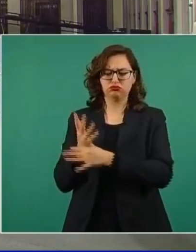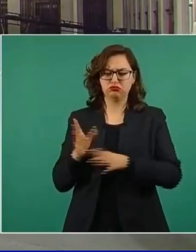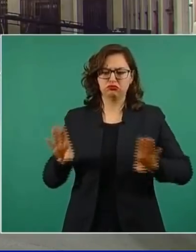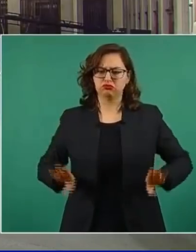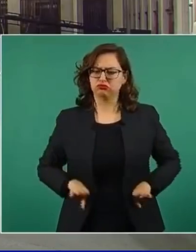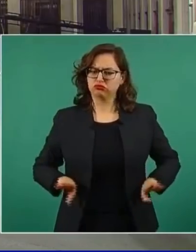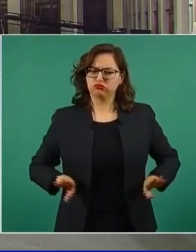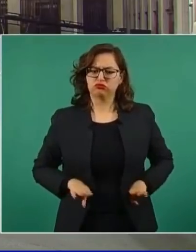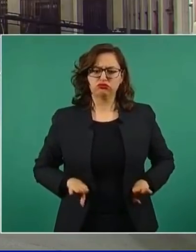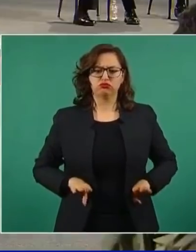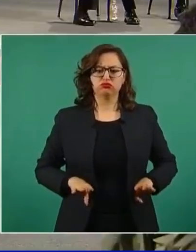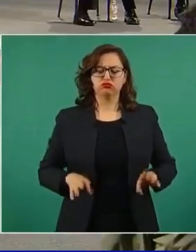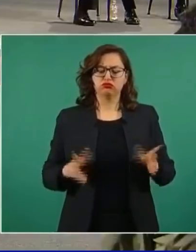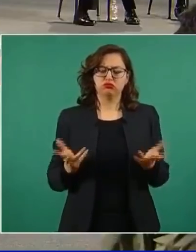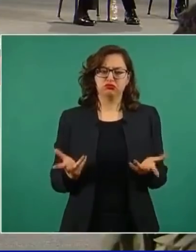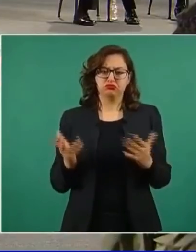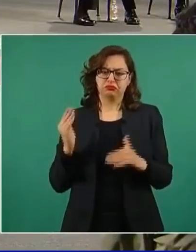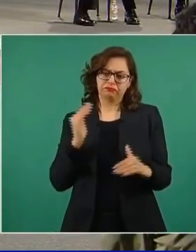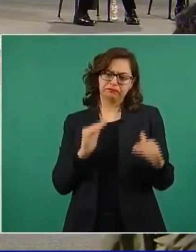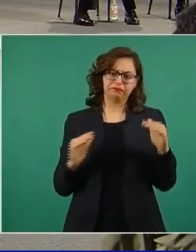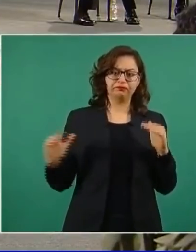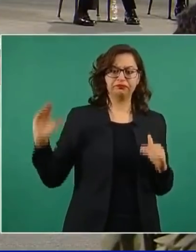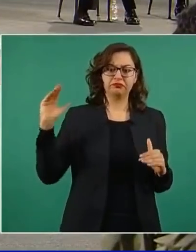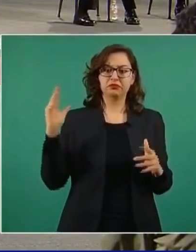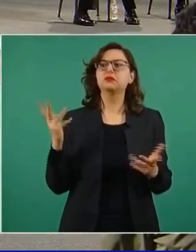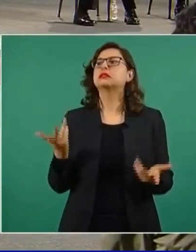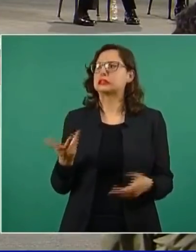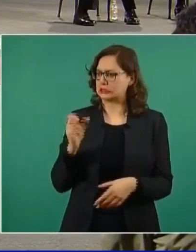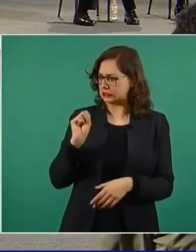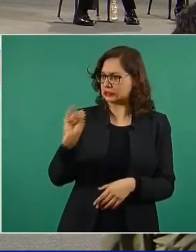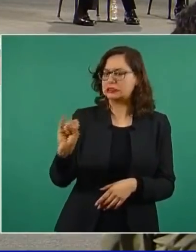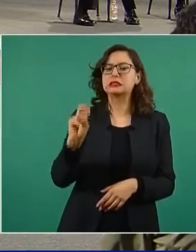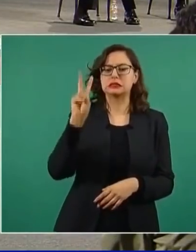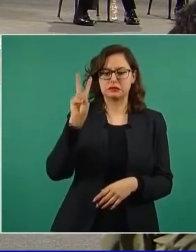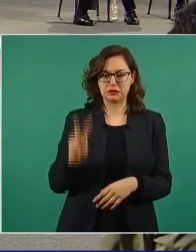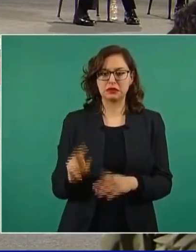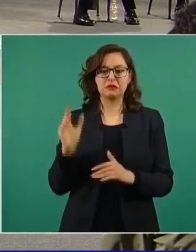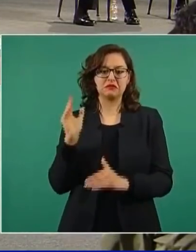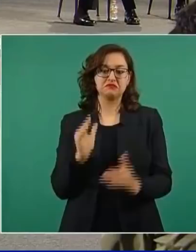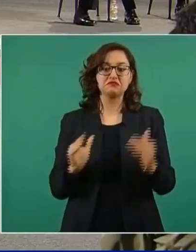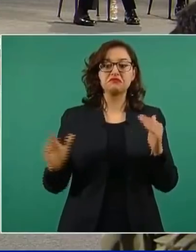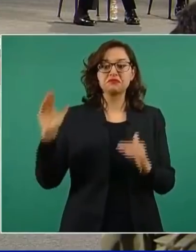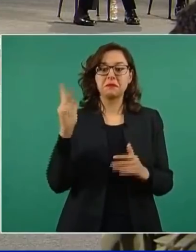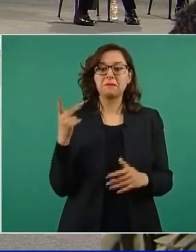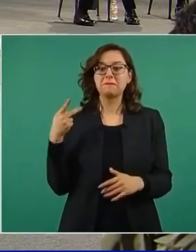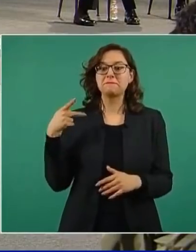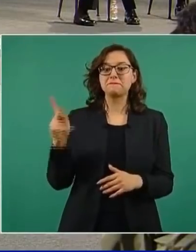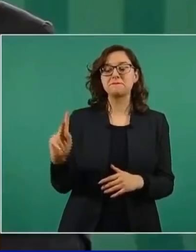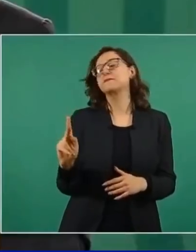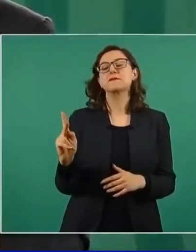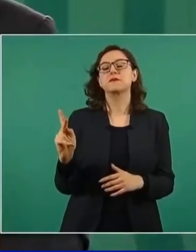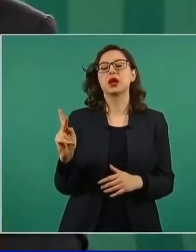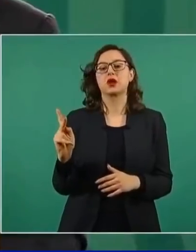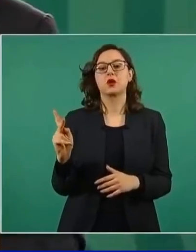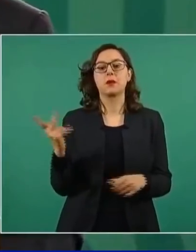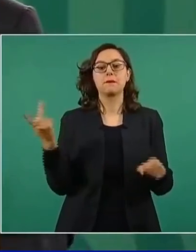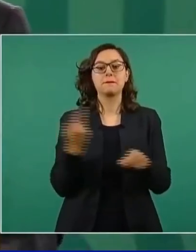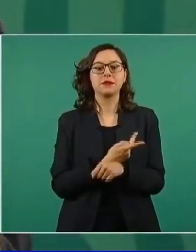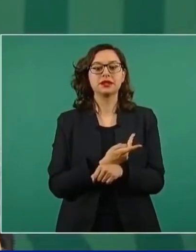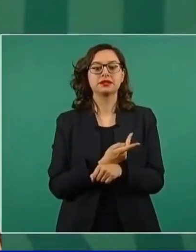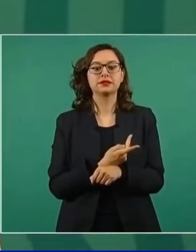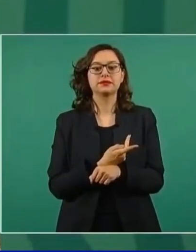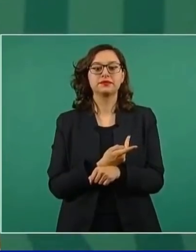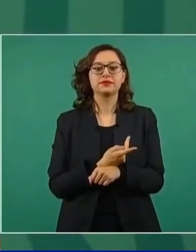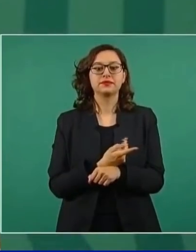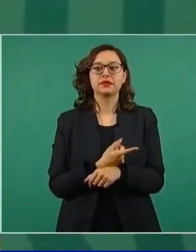Se ha convertido en un superpoder, se enmienda la plan al presidente, se enmienda la plan a la Cámara